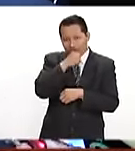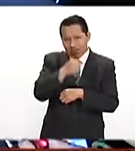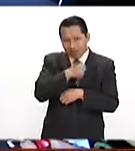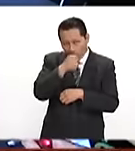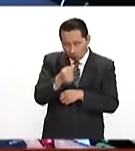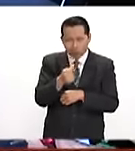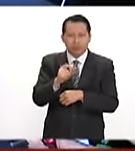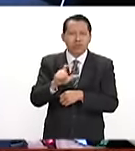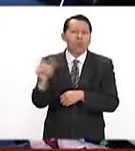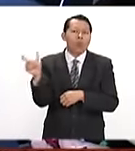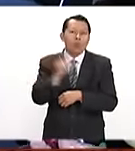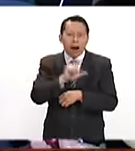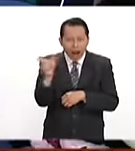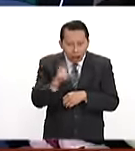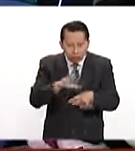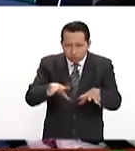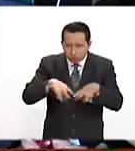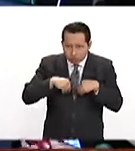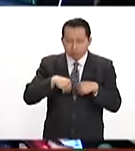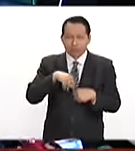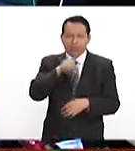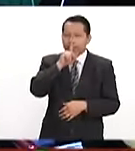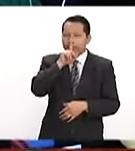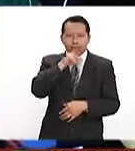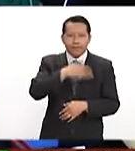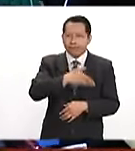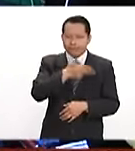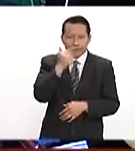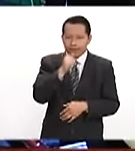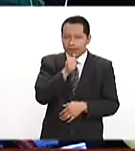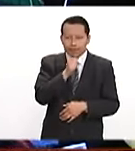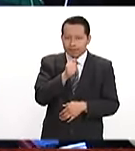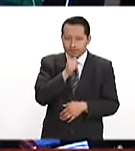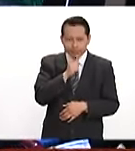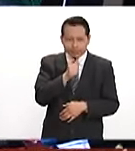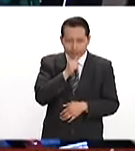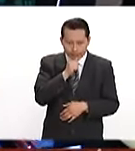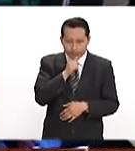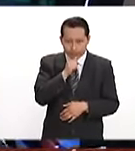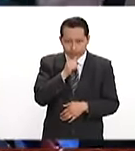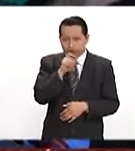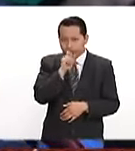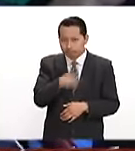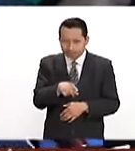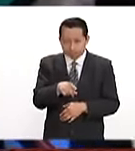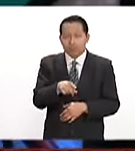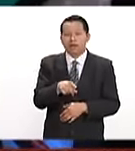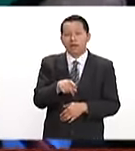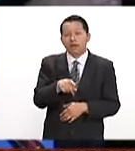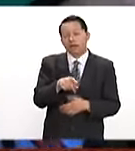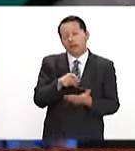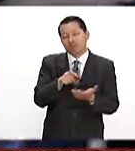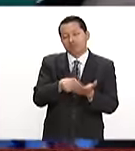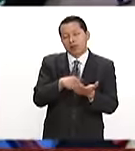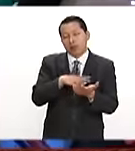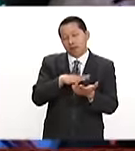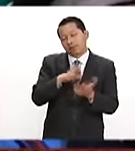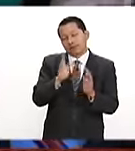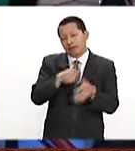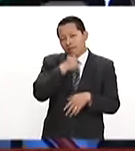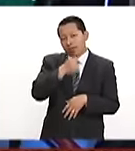en su fecha de uso, que han caducado en su debida